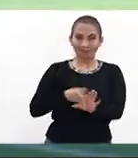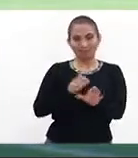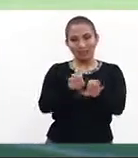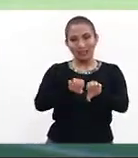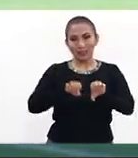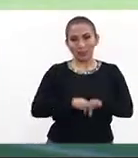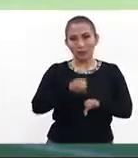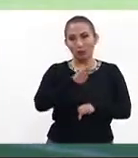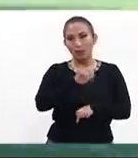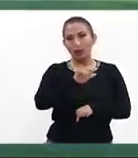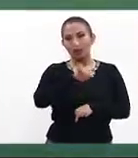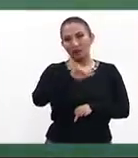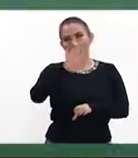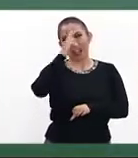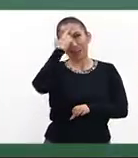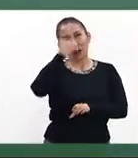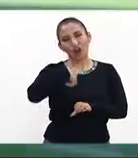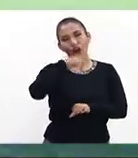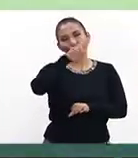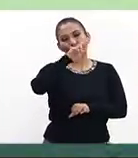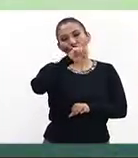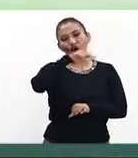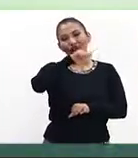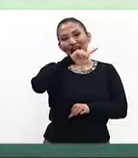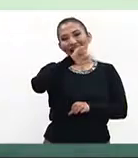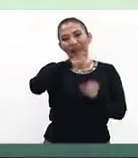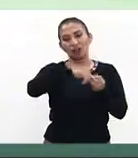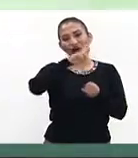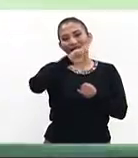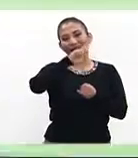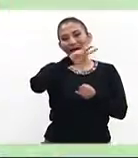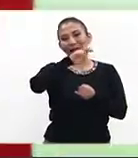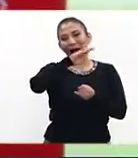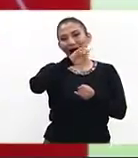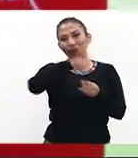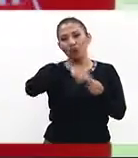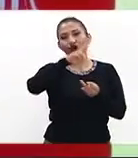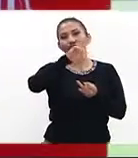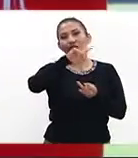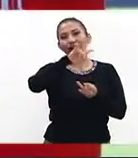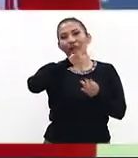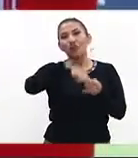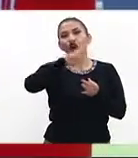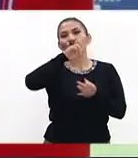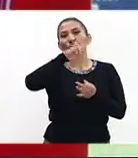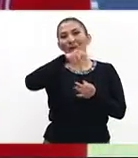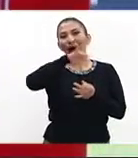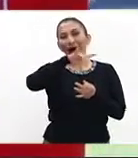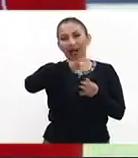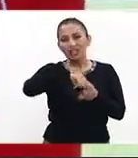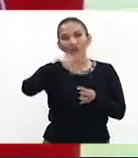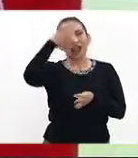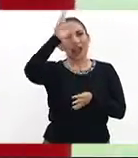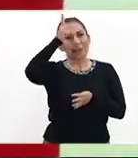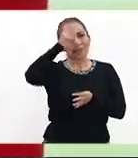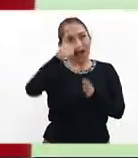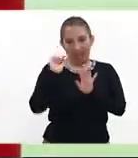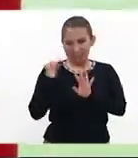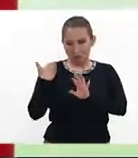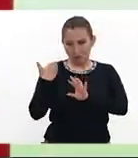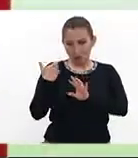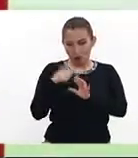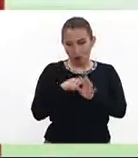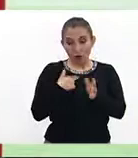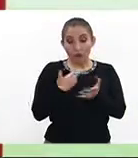obviamente recordando a Ronaldinho, Rivaldo, Ronaldo, Romario, Neymar, hace muy poco